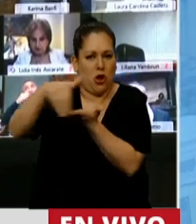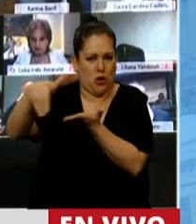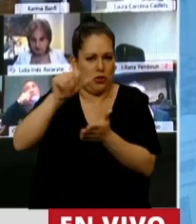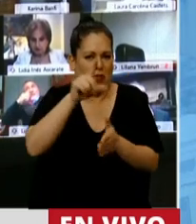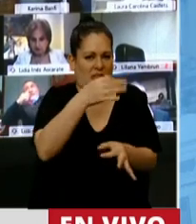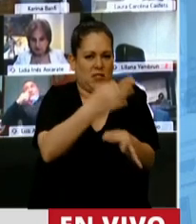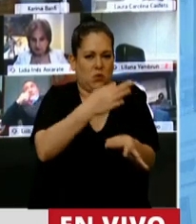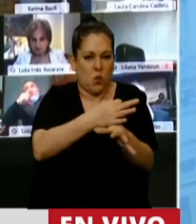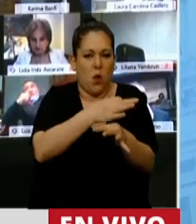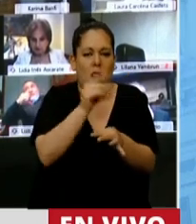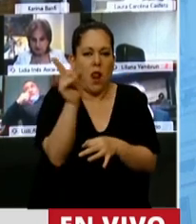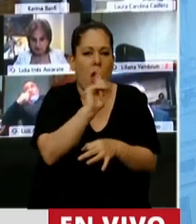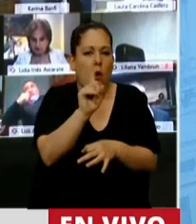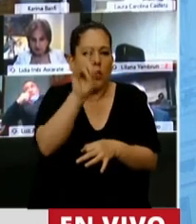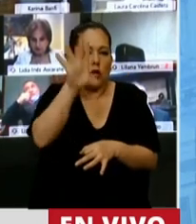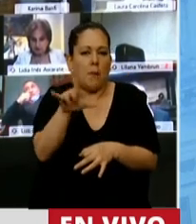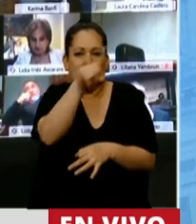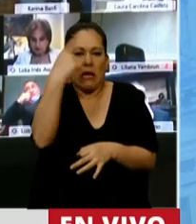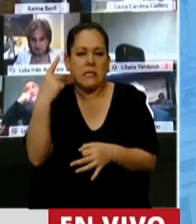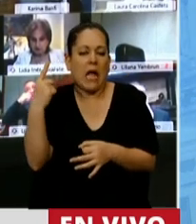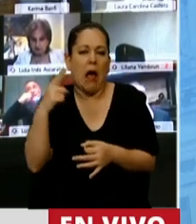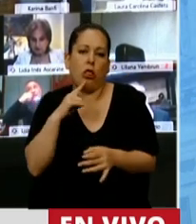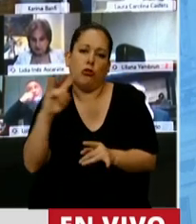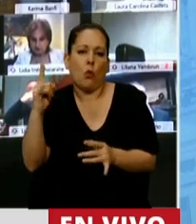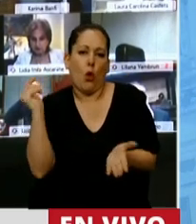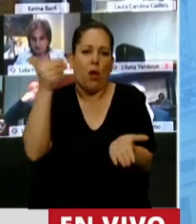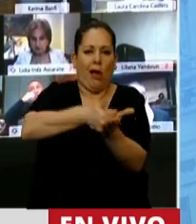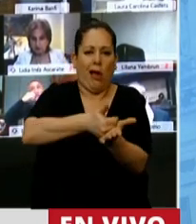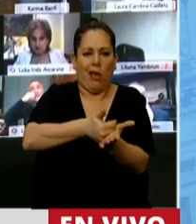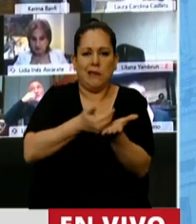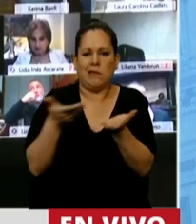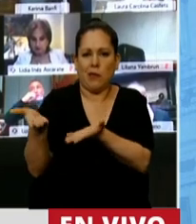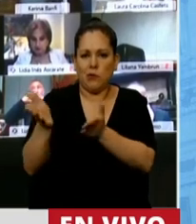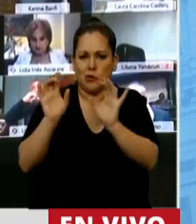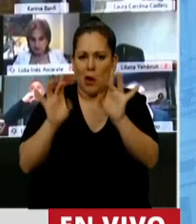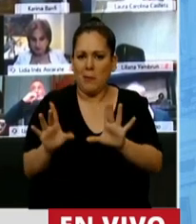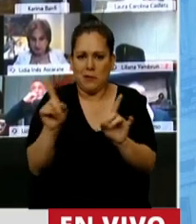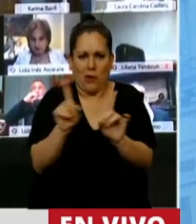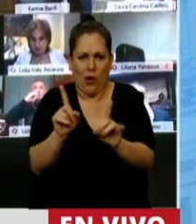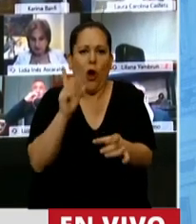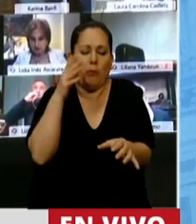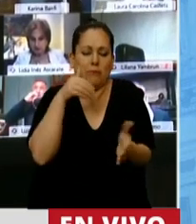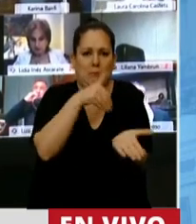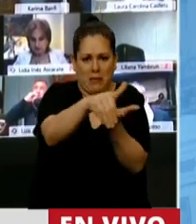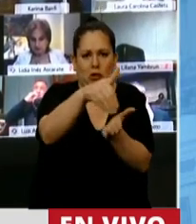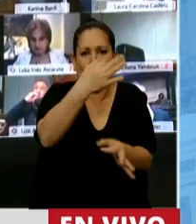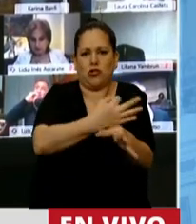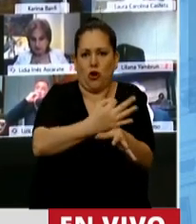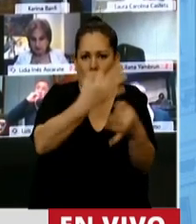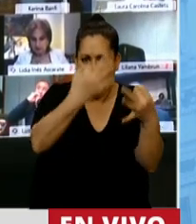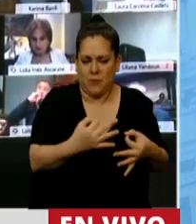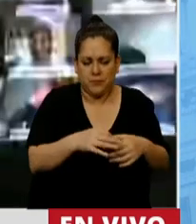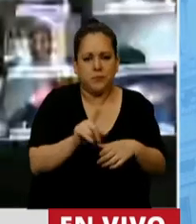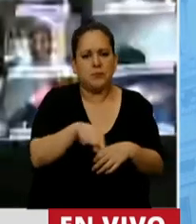a algún Estado que lo pueda brindar al servicio. Otro aspecto controvertido tiene que ver con las